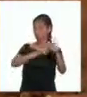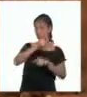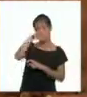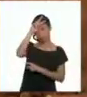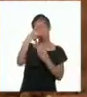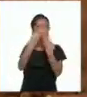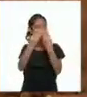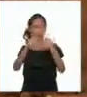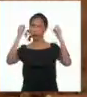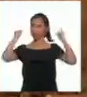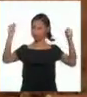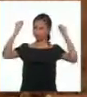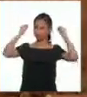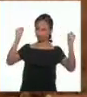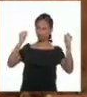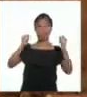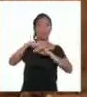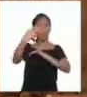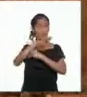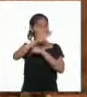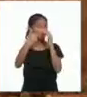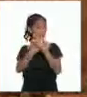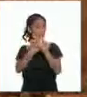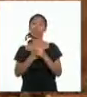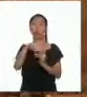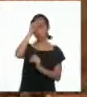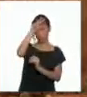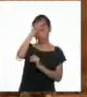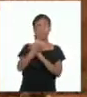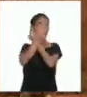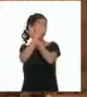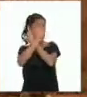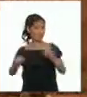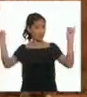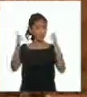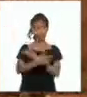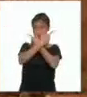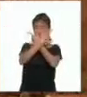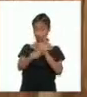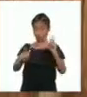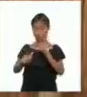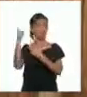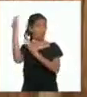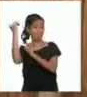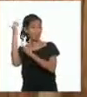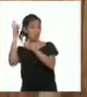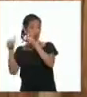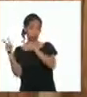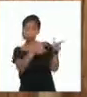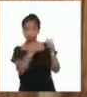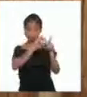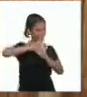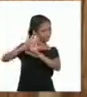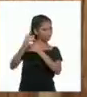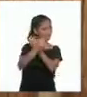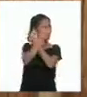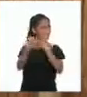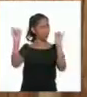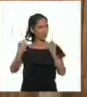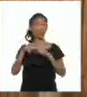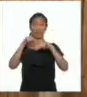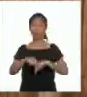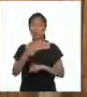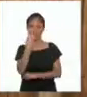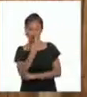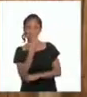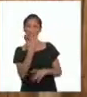pusieron su esfuerzo para que podamos ser una nación independiente libre del dominio español. Justo estábamos por conocer a uno de esos peruanos